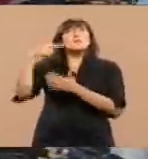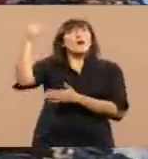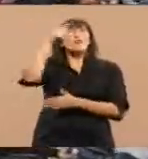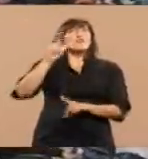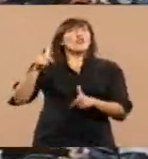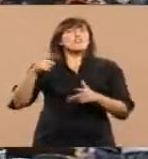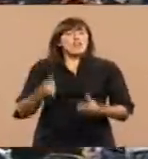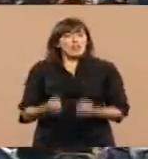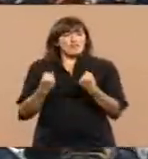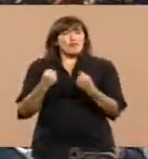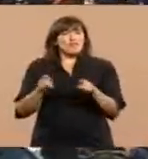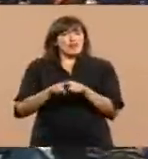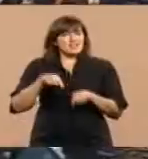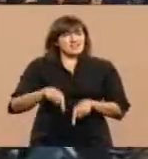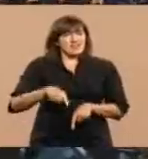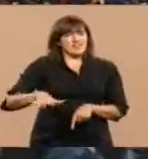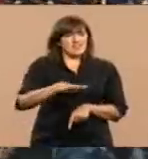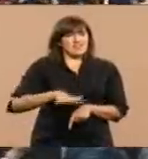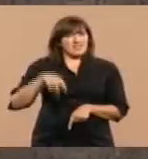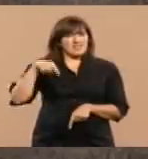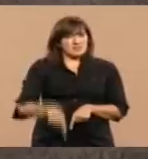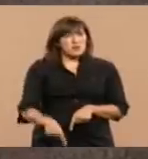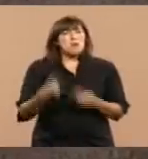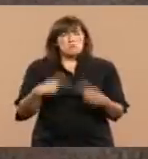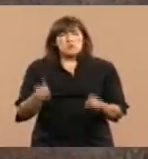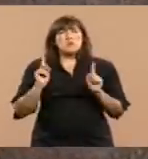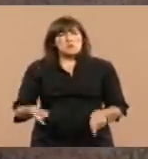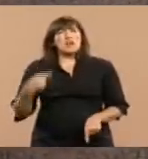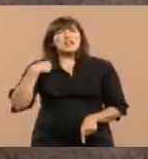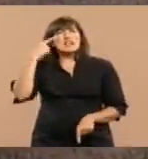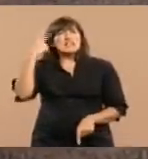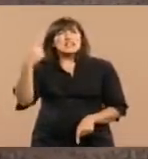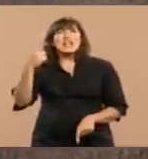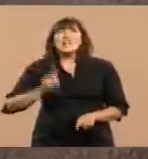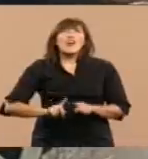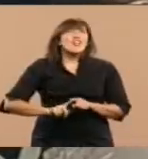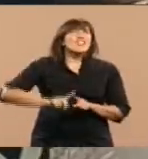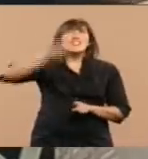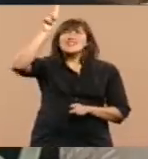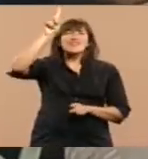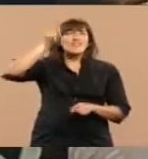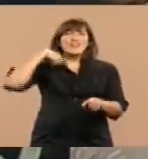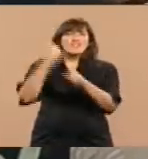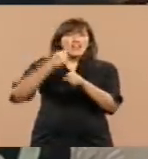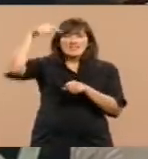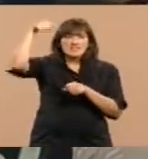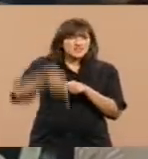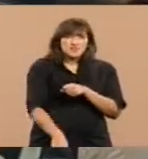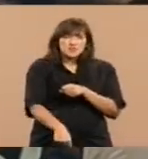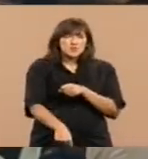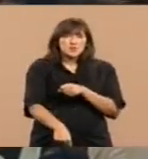fortaleza. Pero yo creo que todos los argentinos, desde el norte hasta el sur,